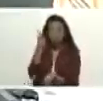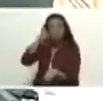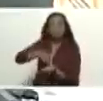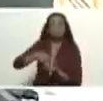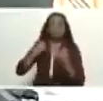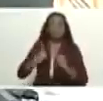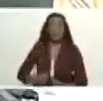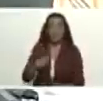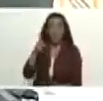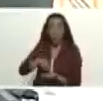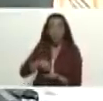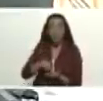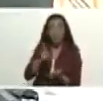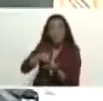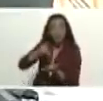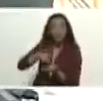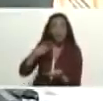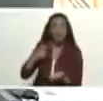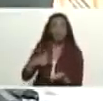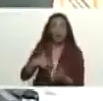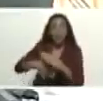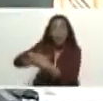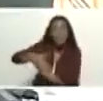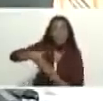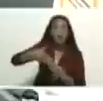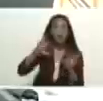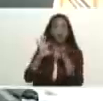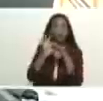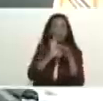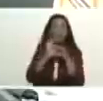de ese mundo nuevo una América unida